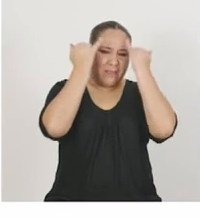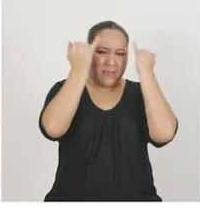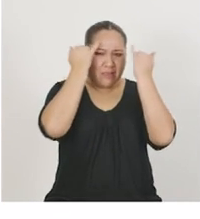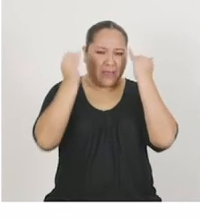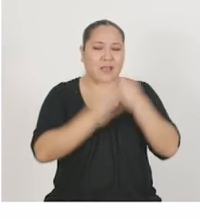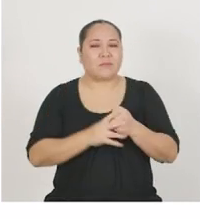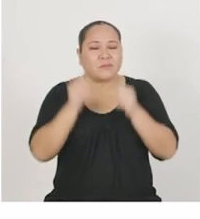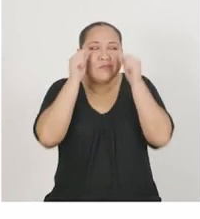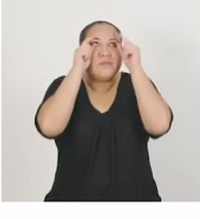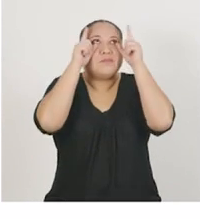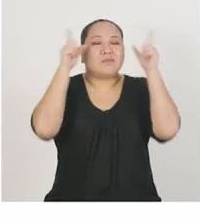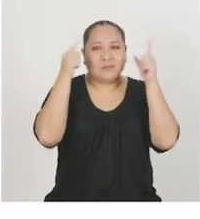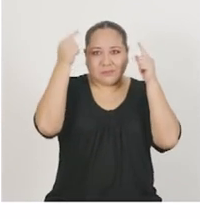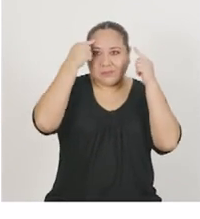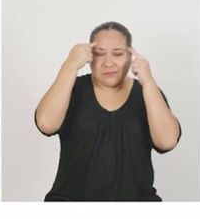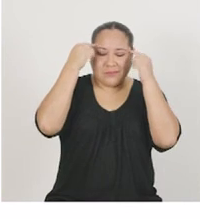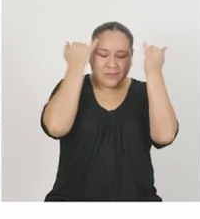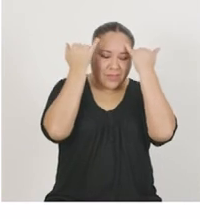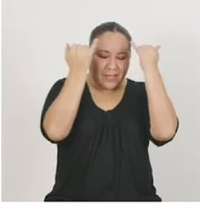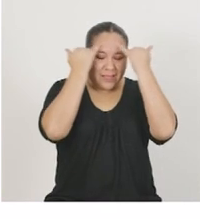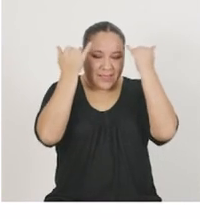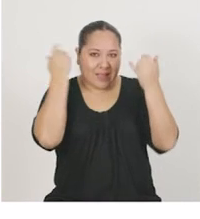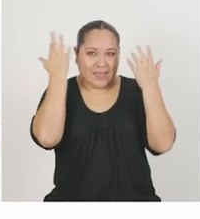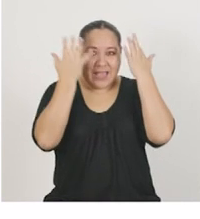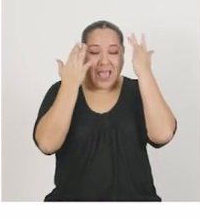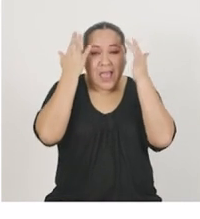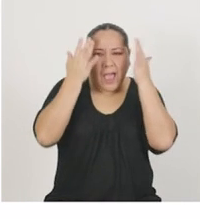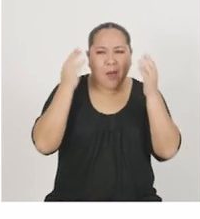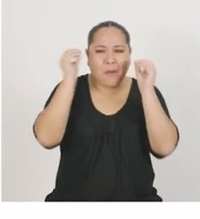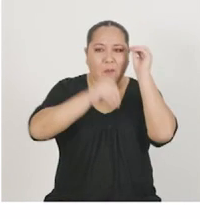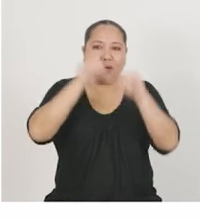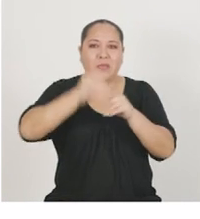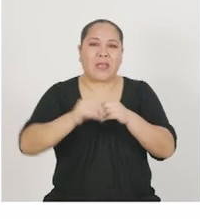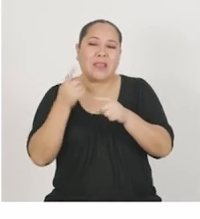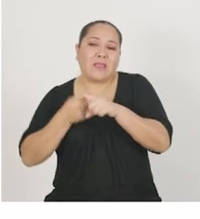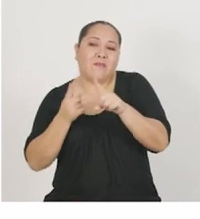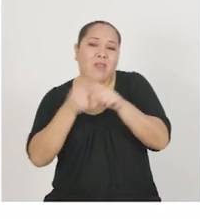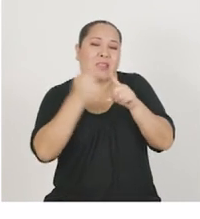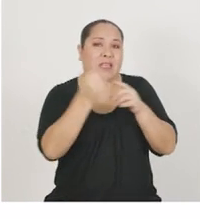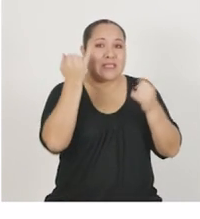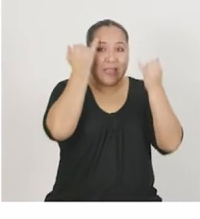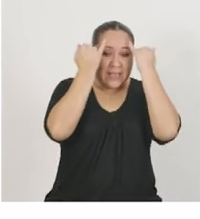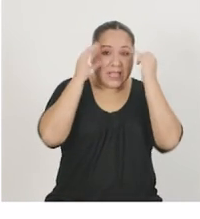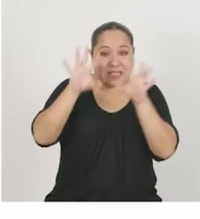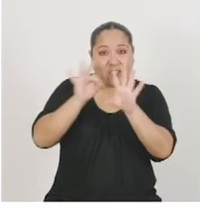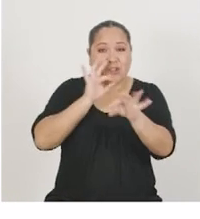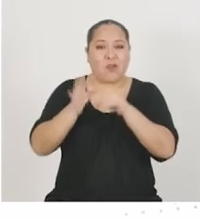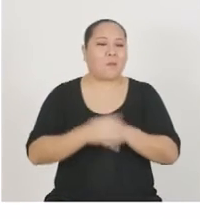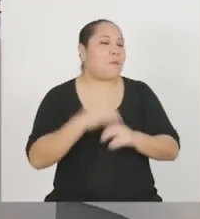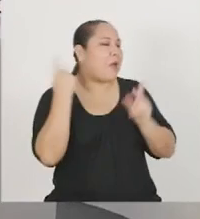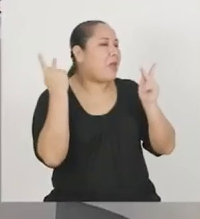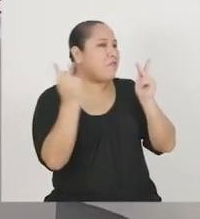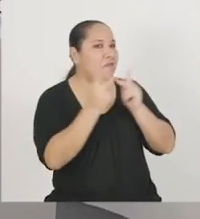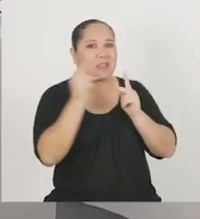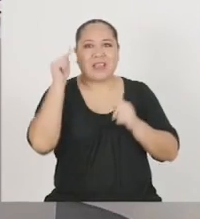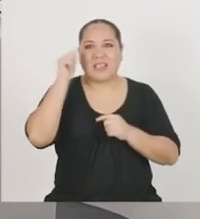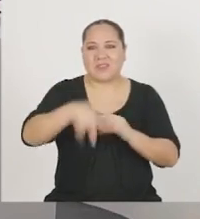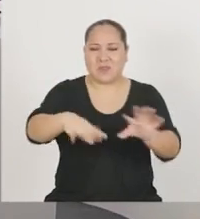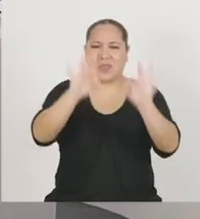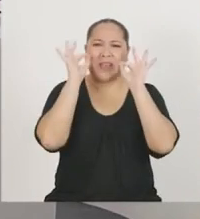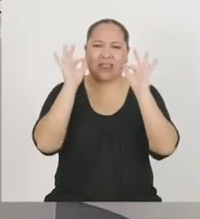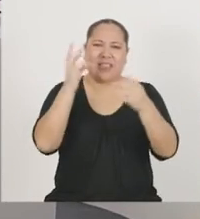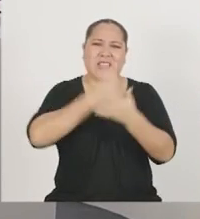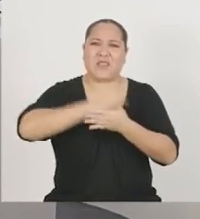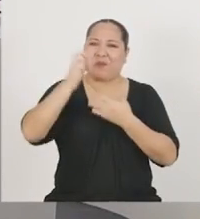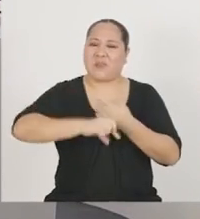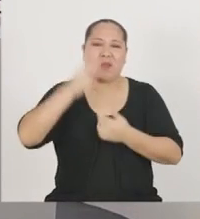pensamiento y despertar nuestro pensamiento creativo para producir un conjunto de ideas entre las que poder escoger. ¡Perfecto! Ha